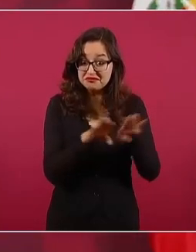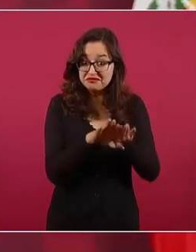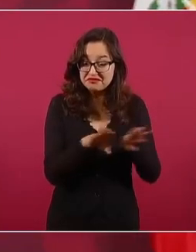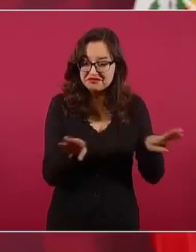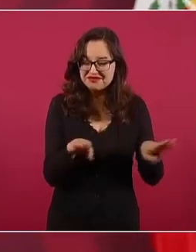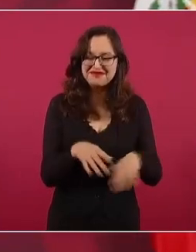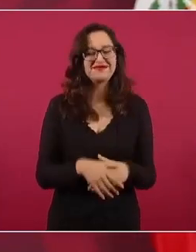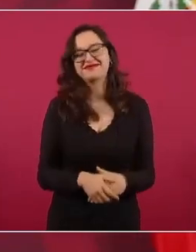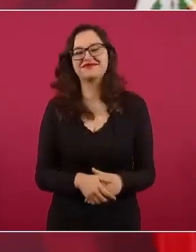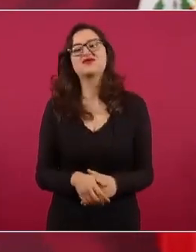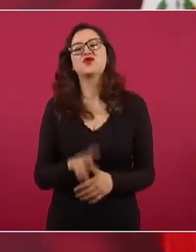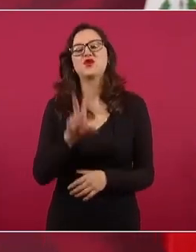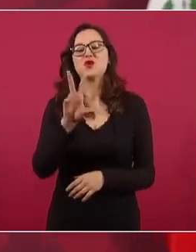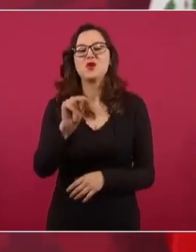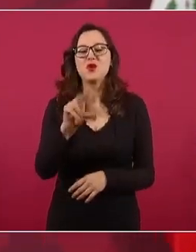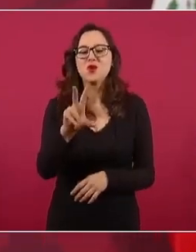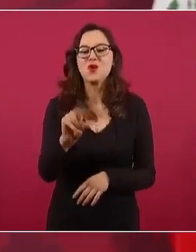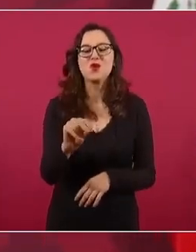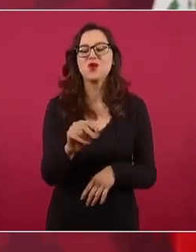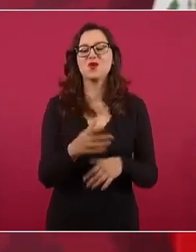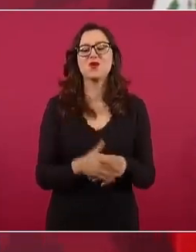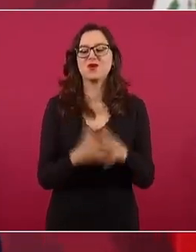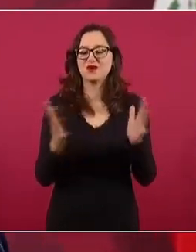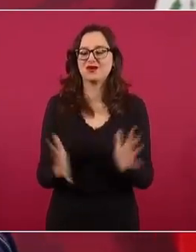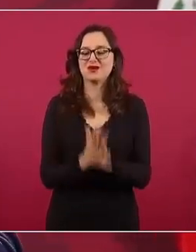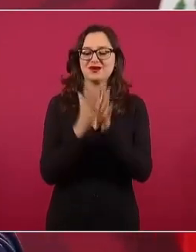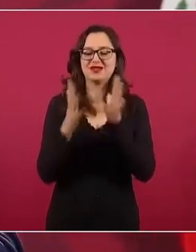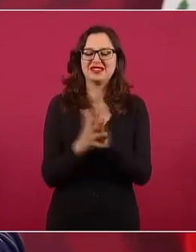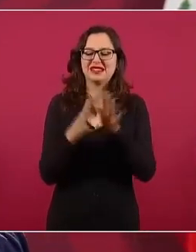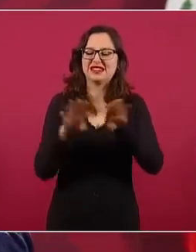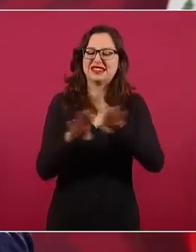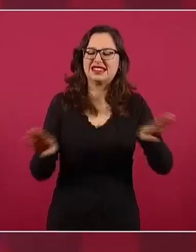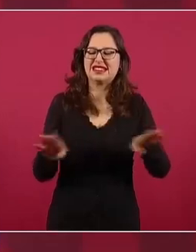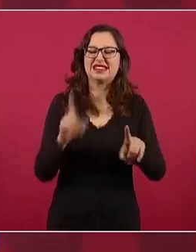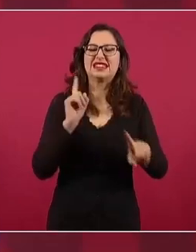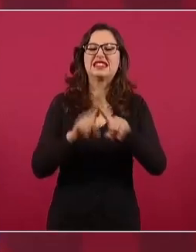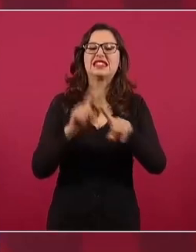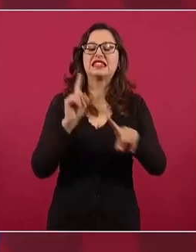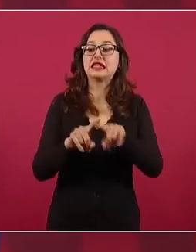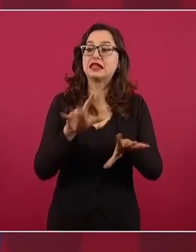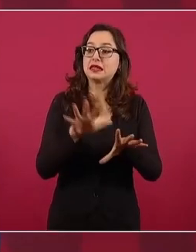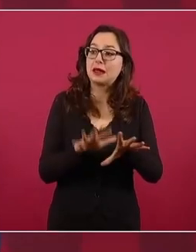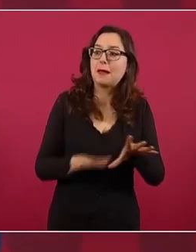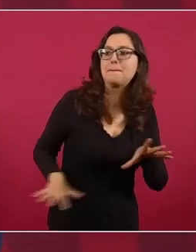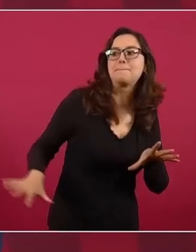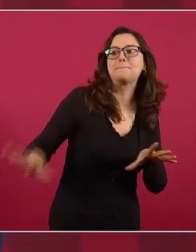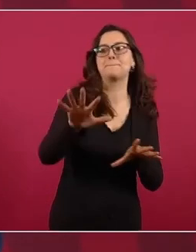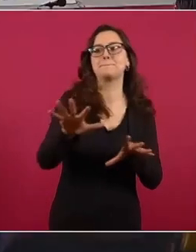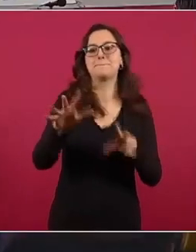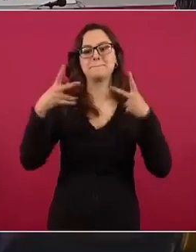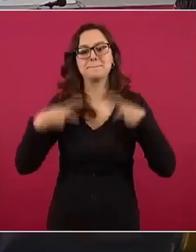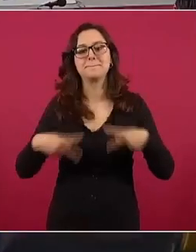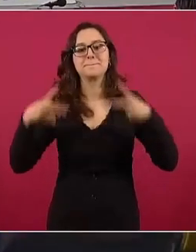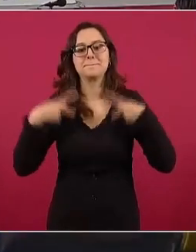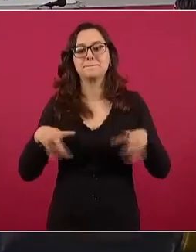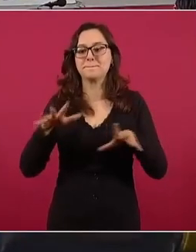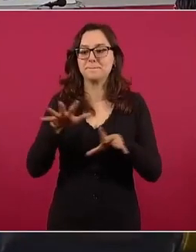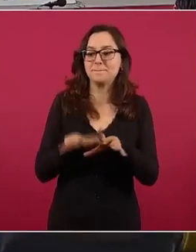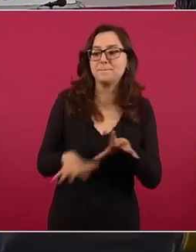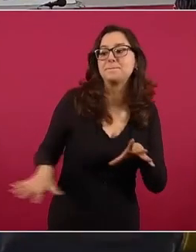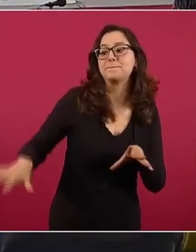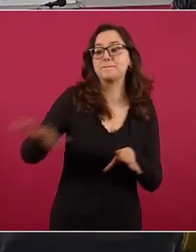La democracia es el poder del pueblo. Es lo que ellos dicen, que la democracia corre